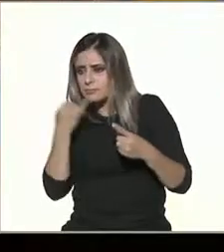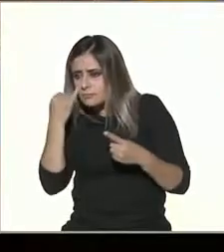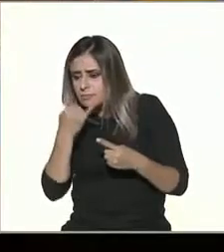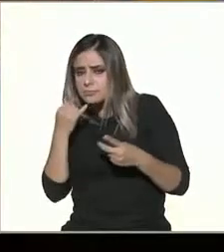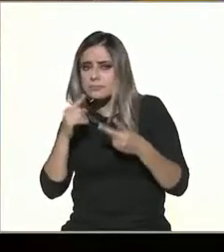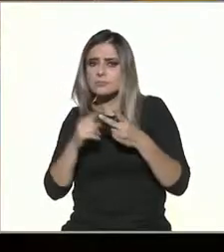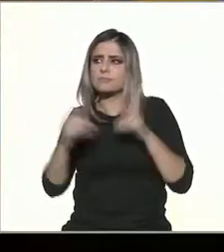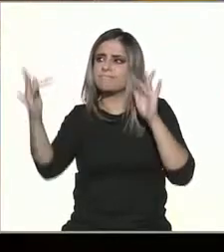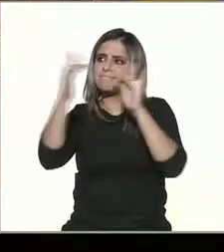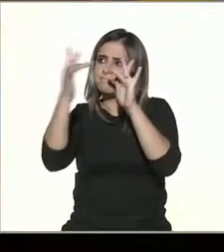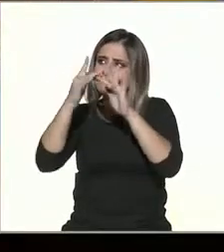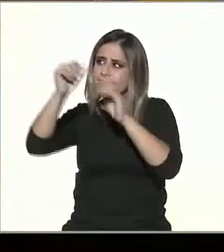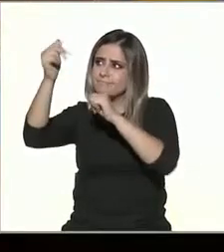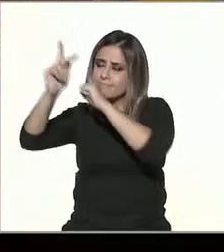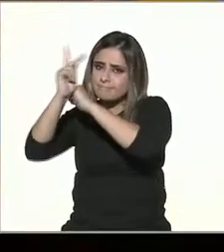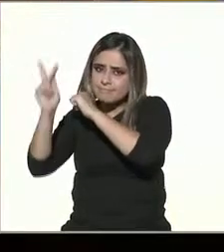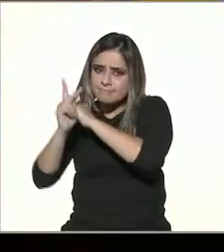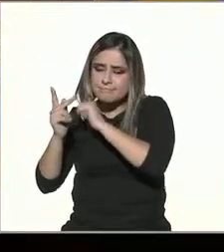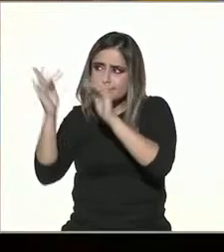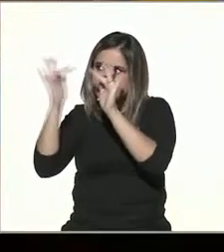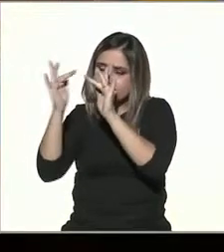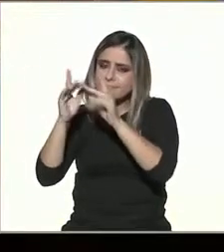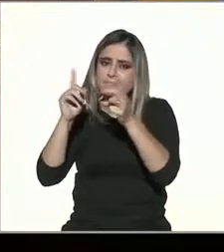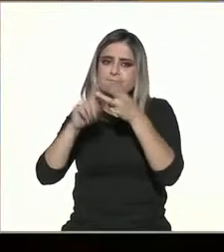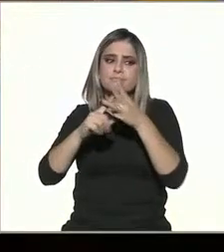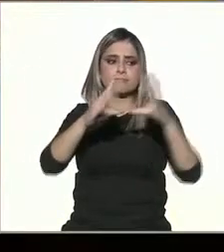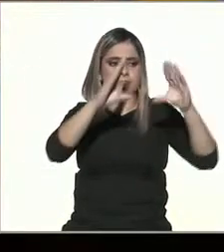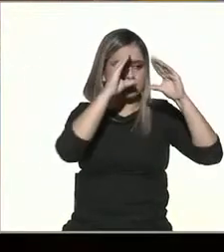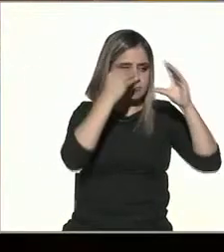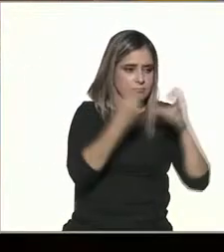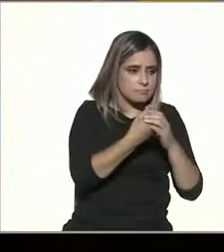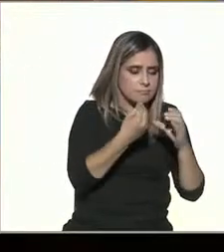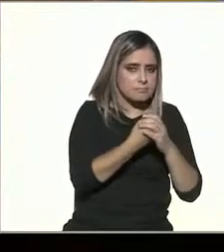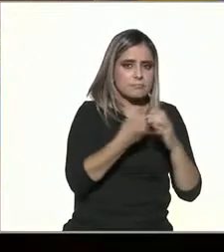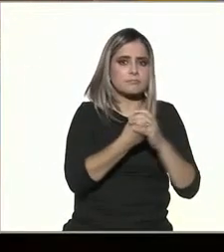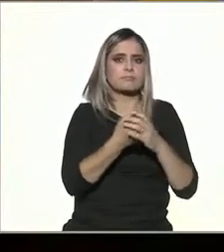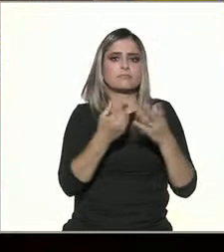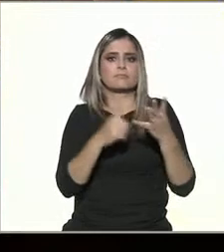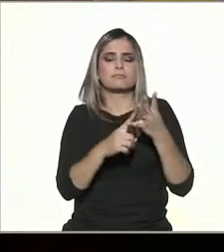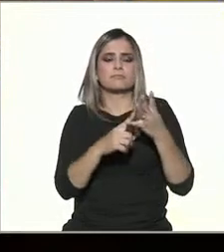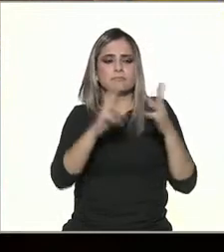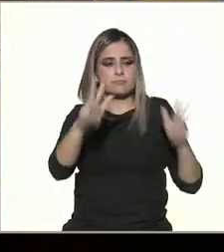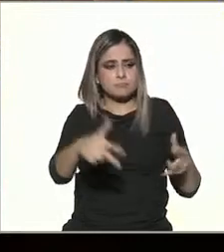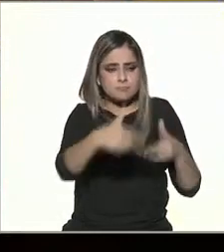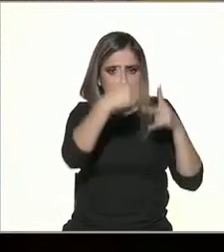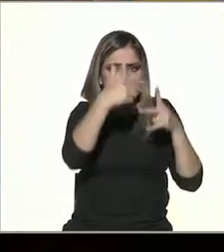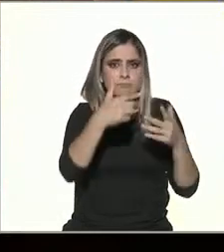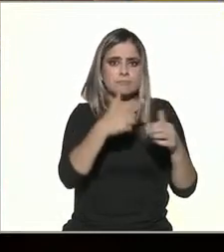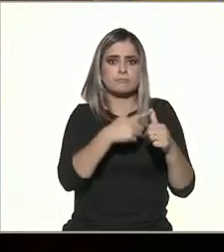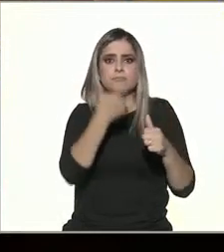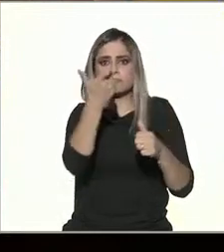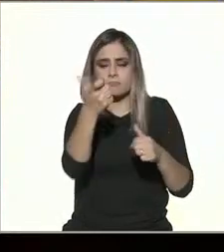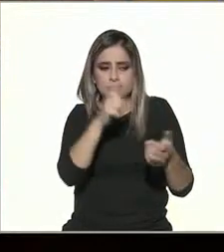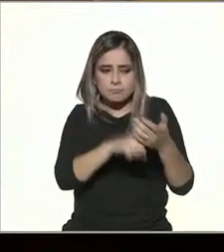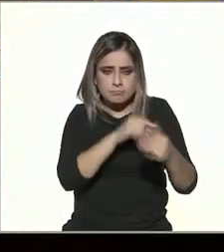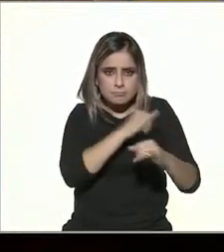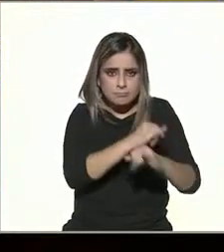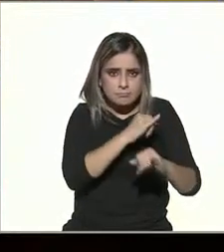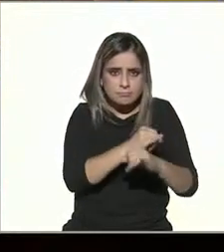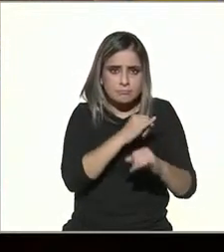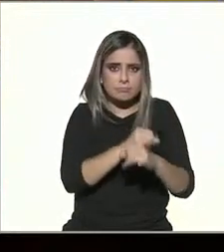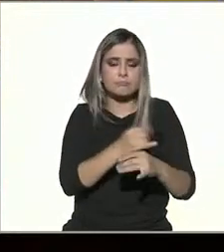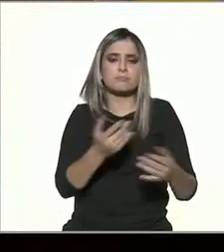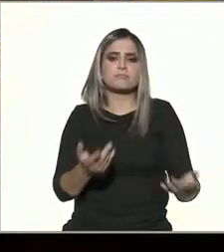conectarse con otro país, recibir clases, talleres, el mundo virtual, la economía digital para las